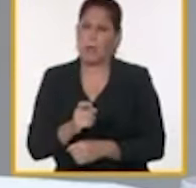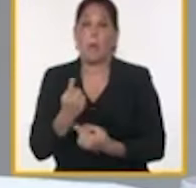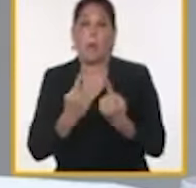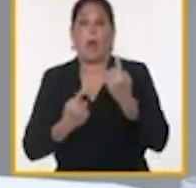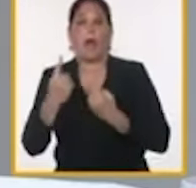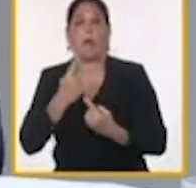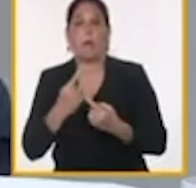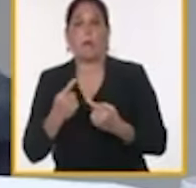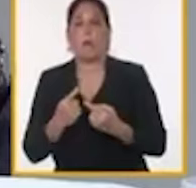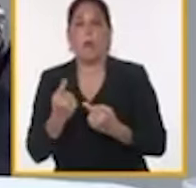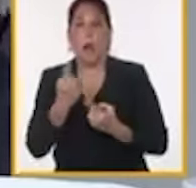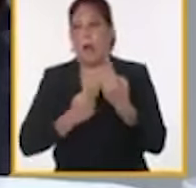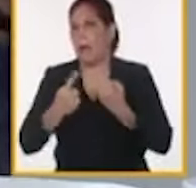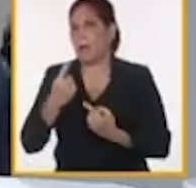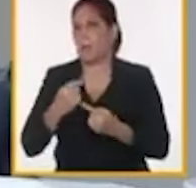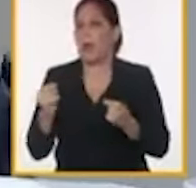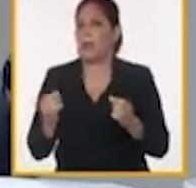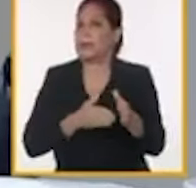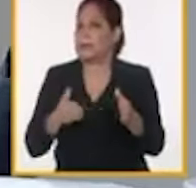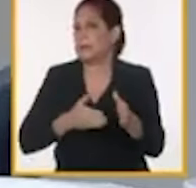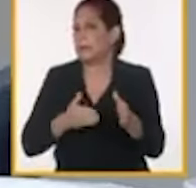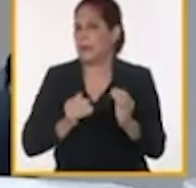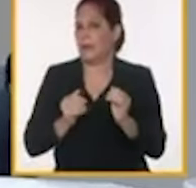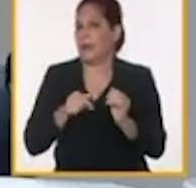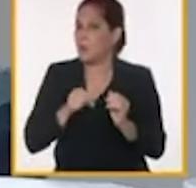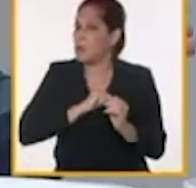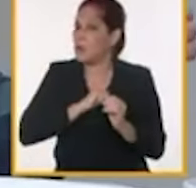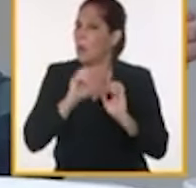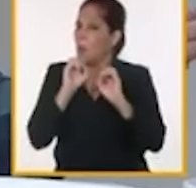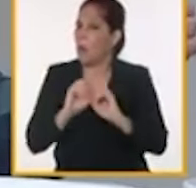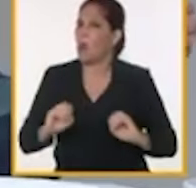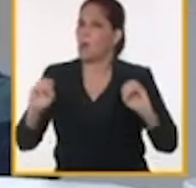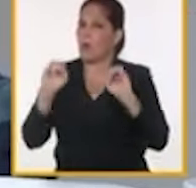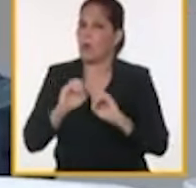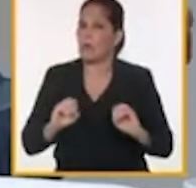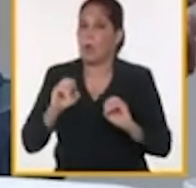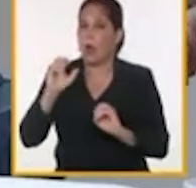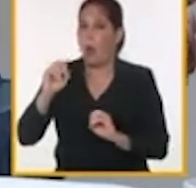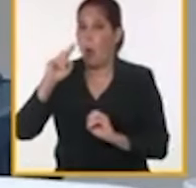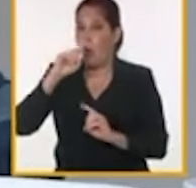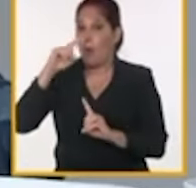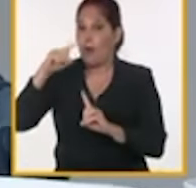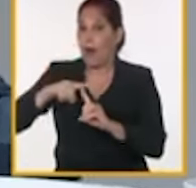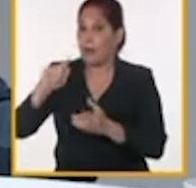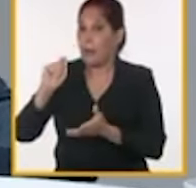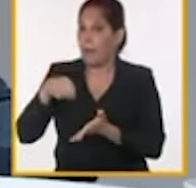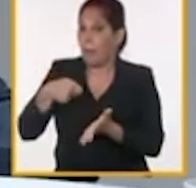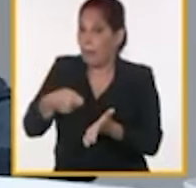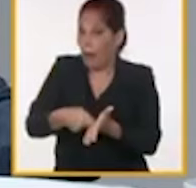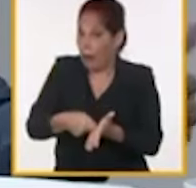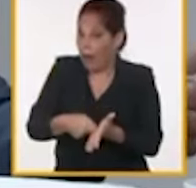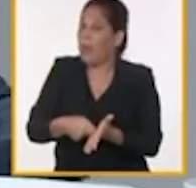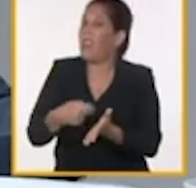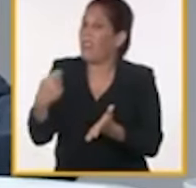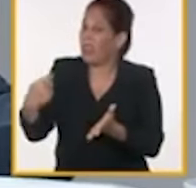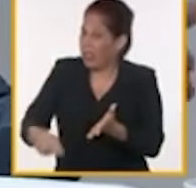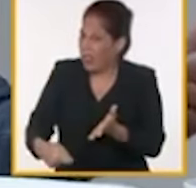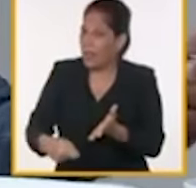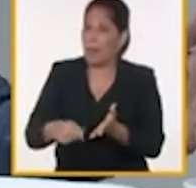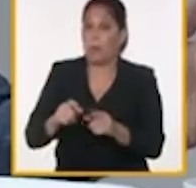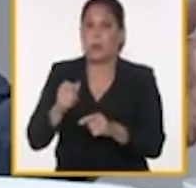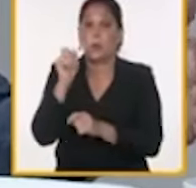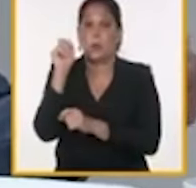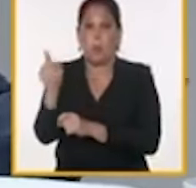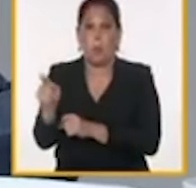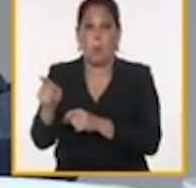que se produjeron durante el año, reorganizar todo lo vinculado con los tributos. Los tributos que se cobran a través de la adquisición